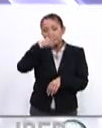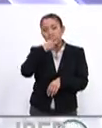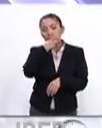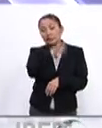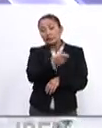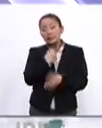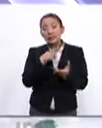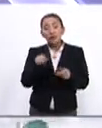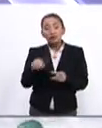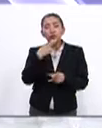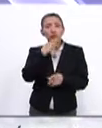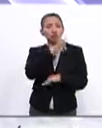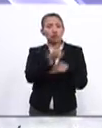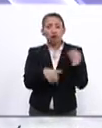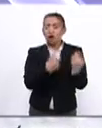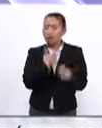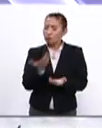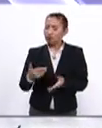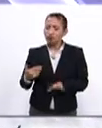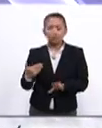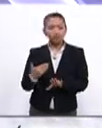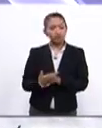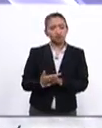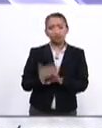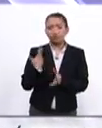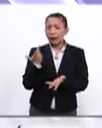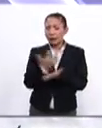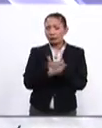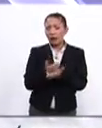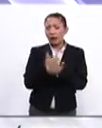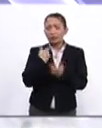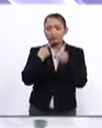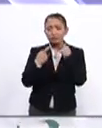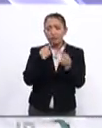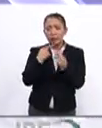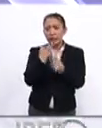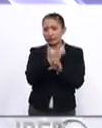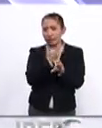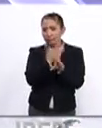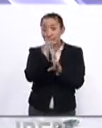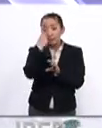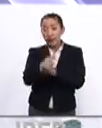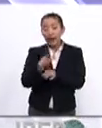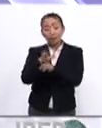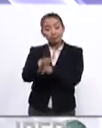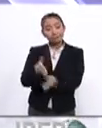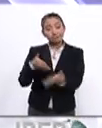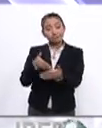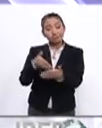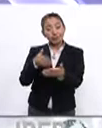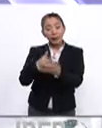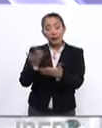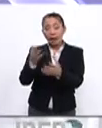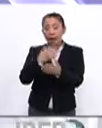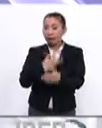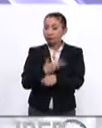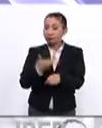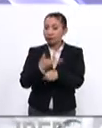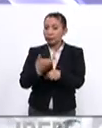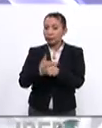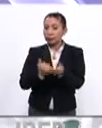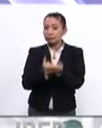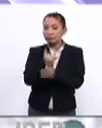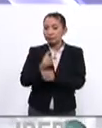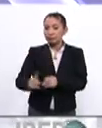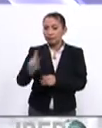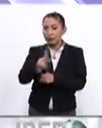Trump señaló que utilizará todo el peso del poder económico y diplomático de la Unión Americana para presionar por la restauración de la